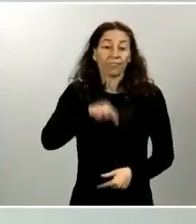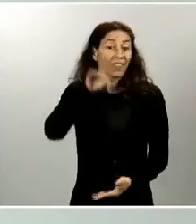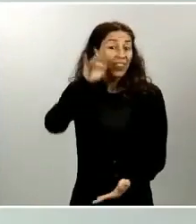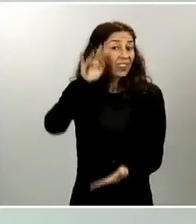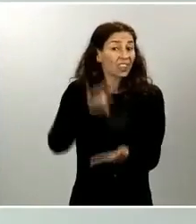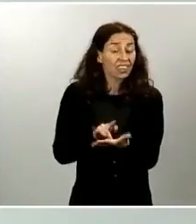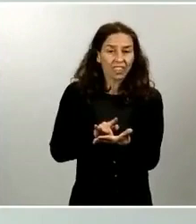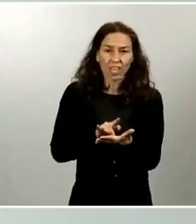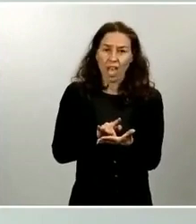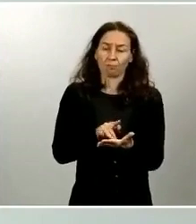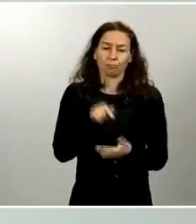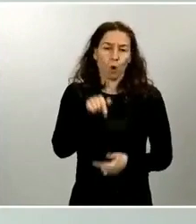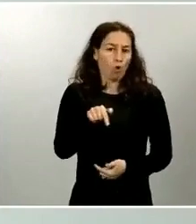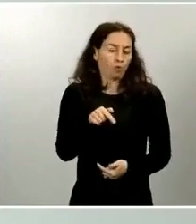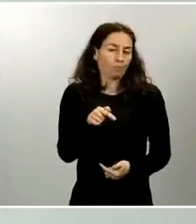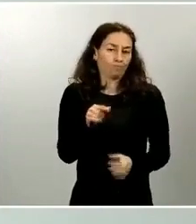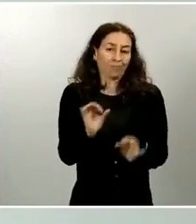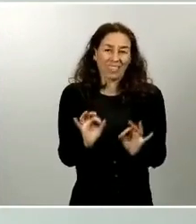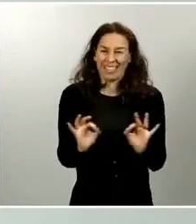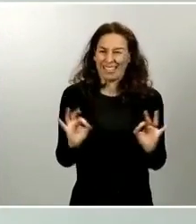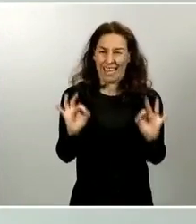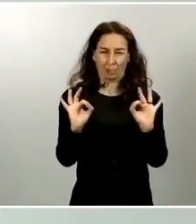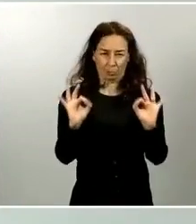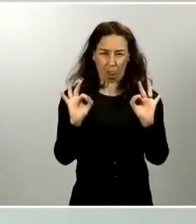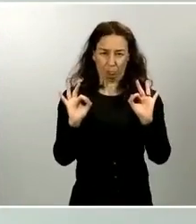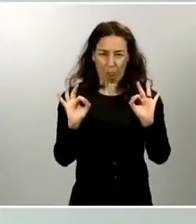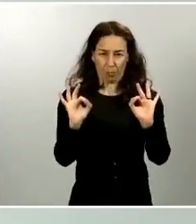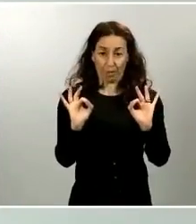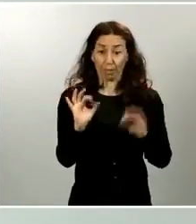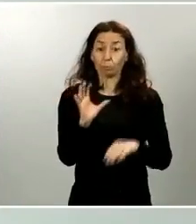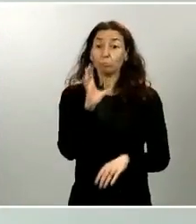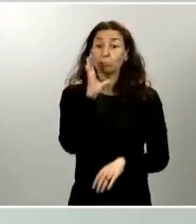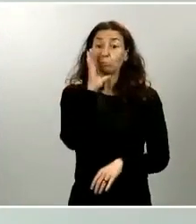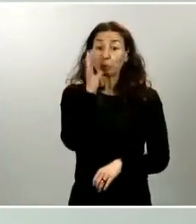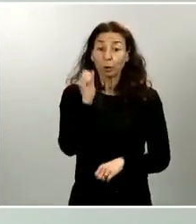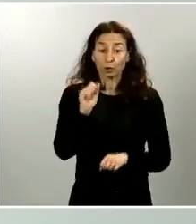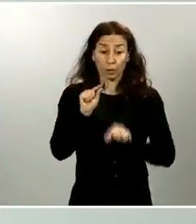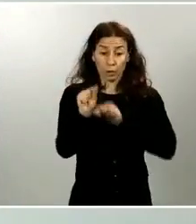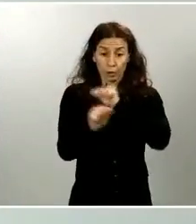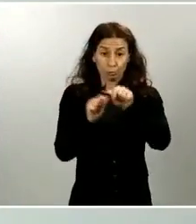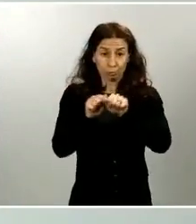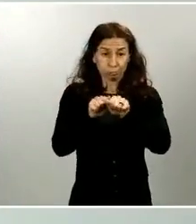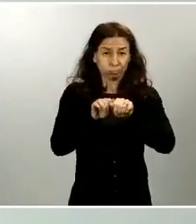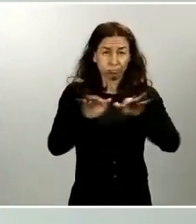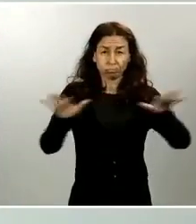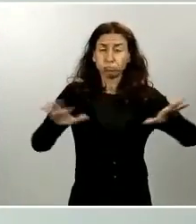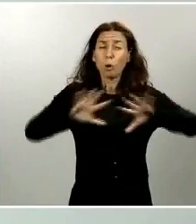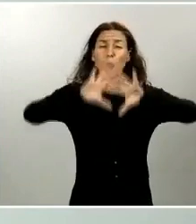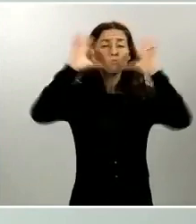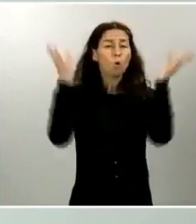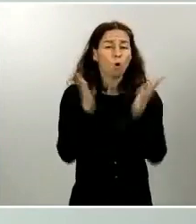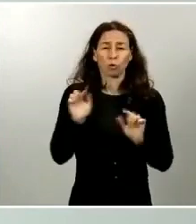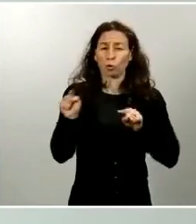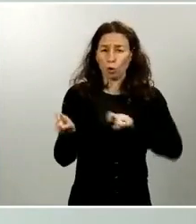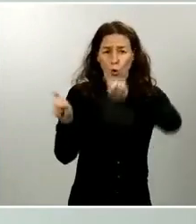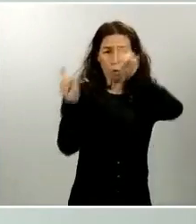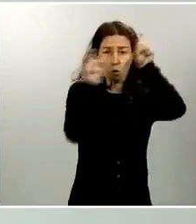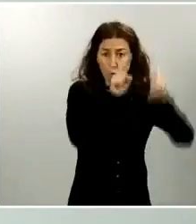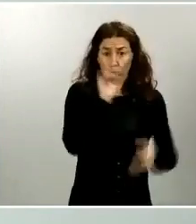adquiere un especial significado ante la pandemia que estamos sufriendo en el mundo y, de manera particular, en España.